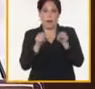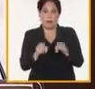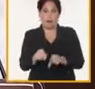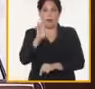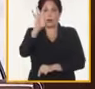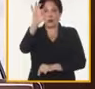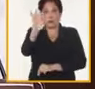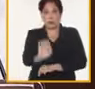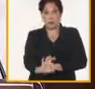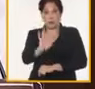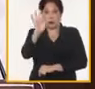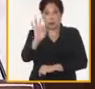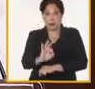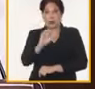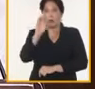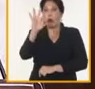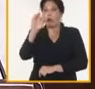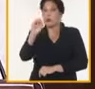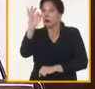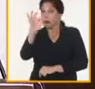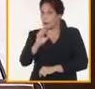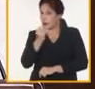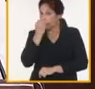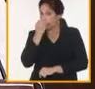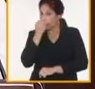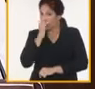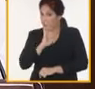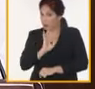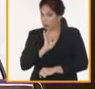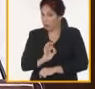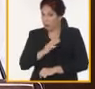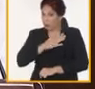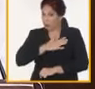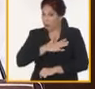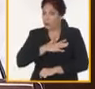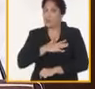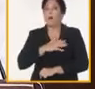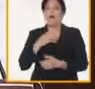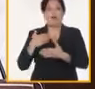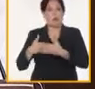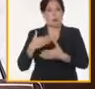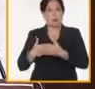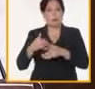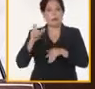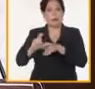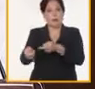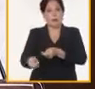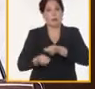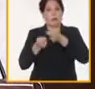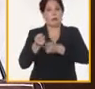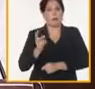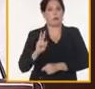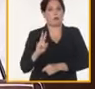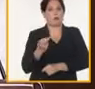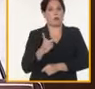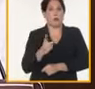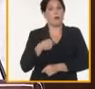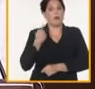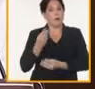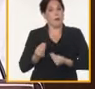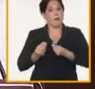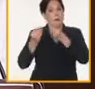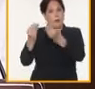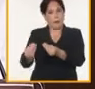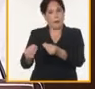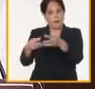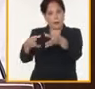80% de la producción de alimentos proviene del sector cooperativo y campesino. Se han entregado en